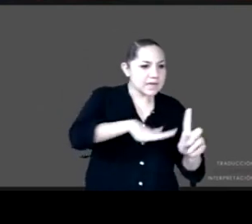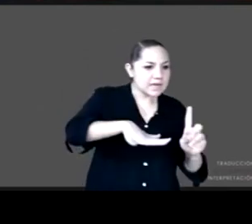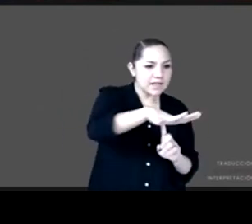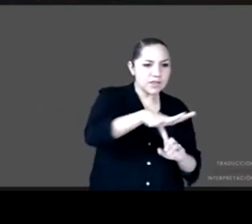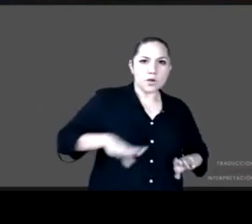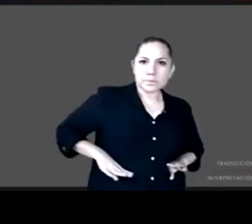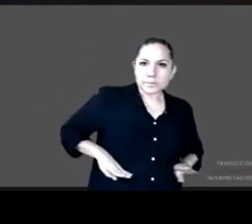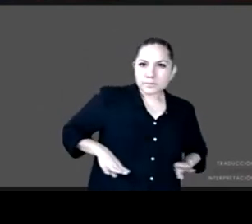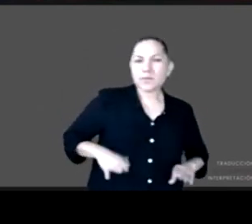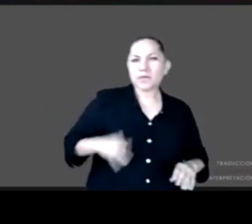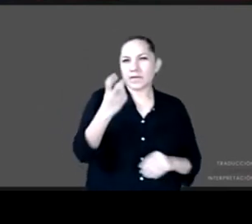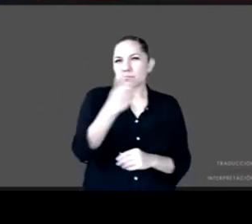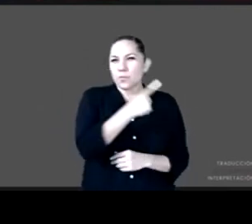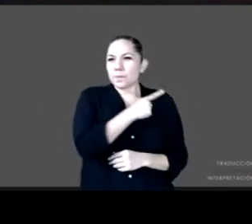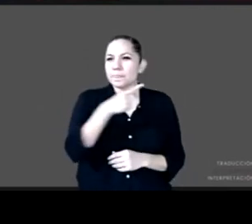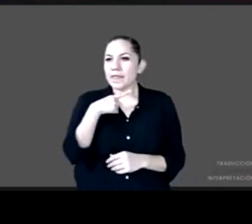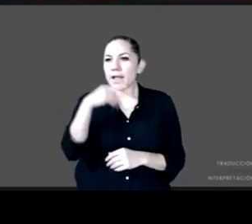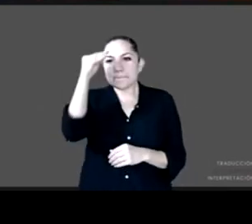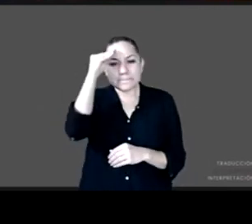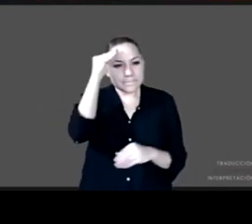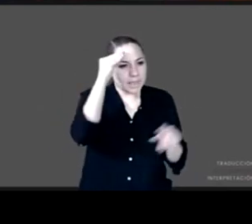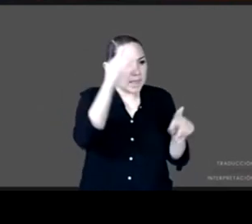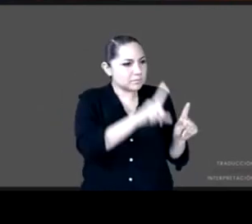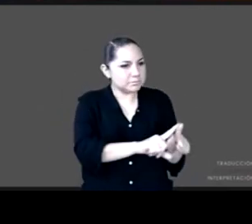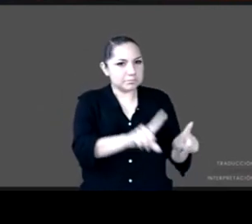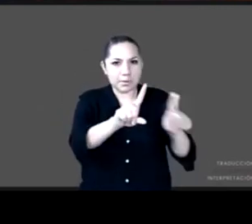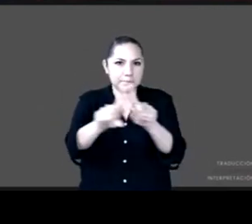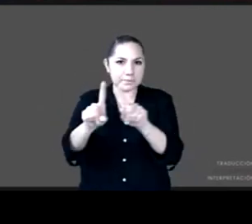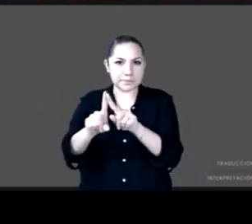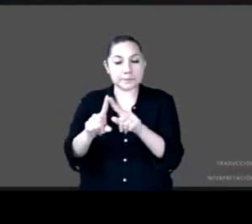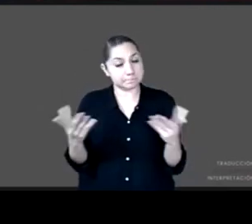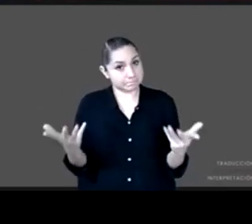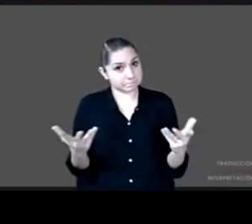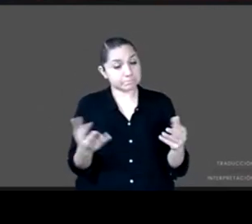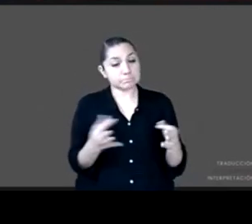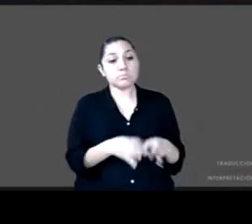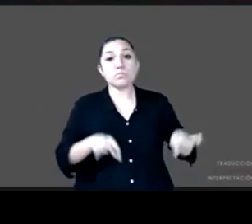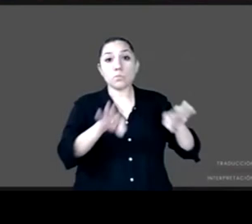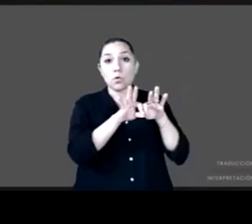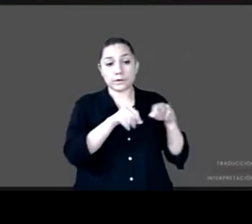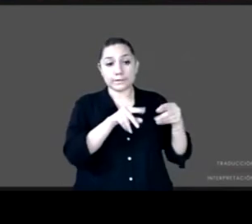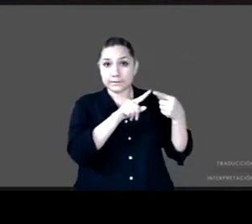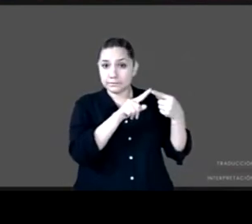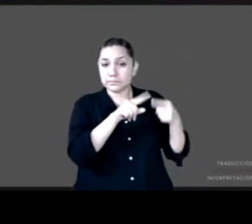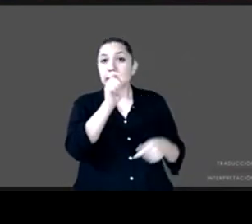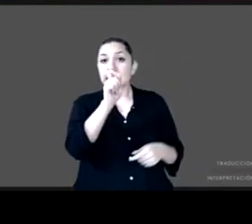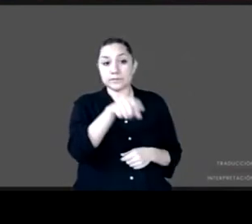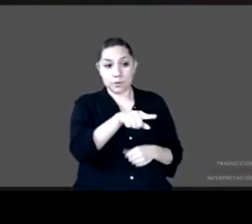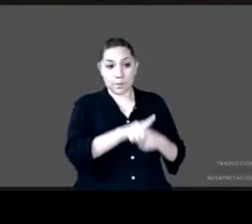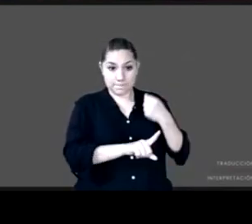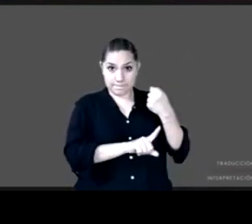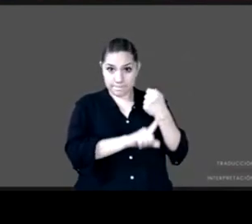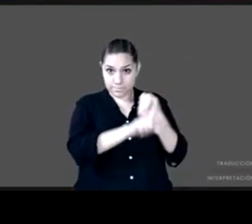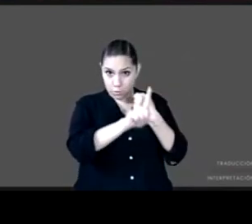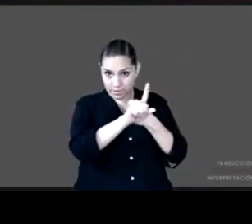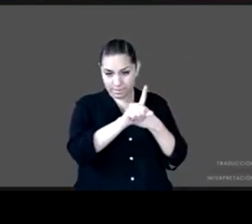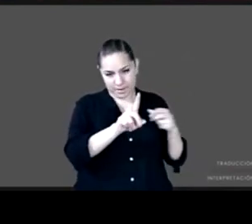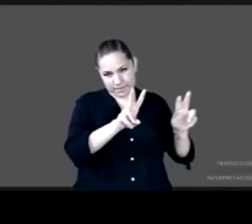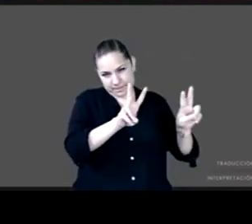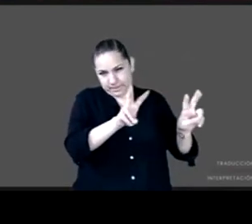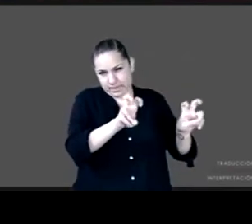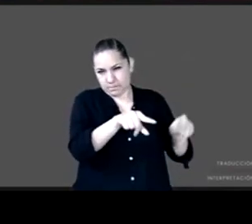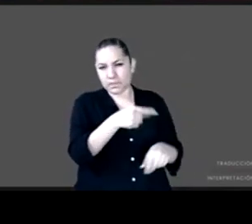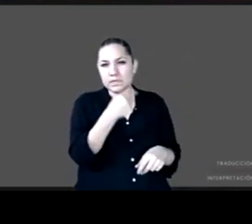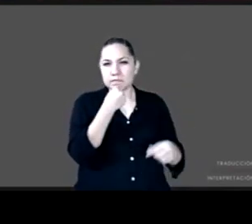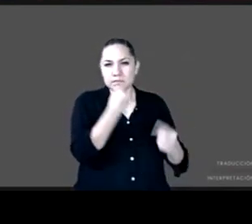que número uno hay que tener una comprensión de la problemática de trabajo infantil a partir de la información generada por los distintos